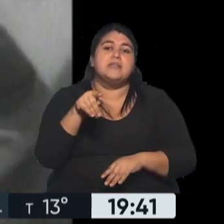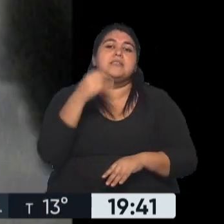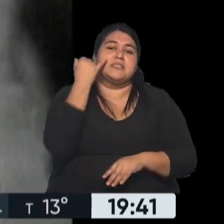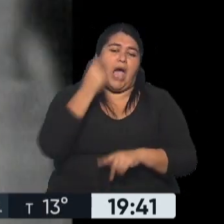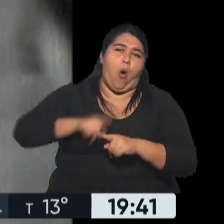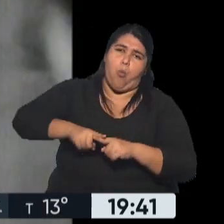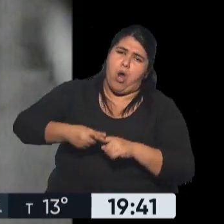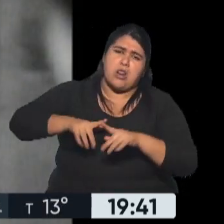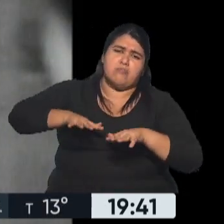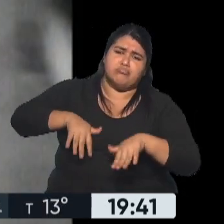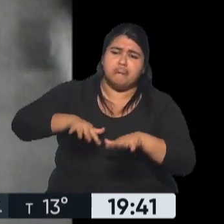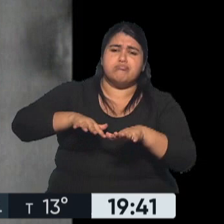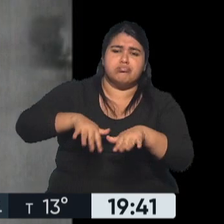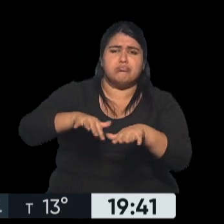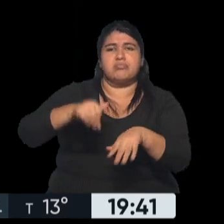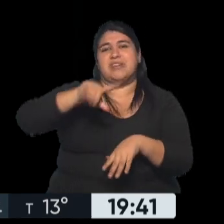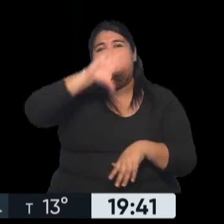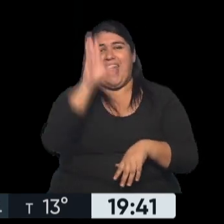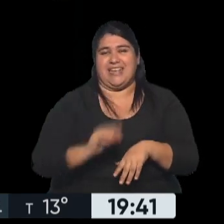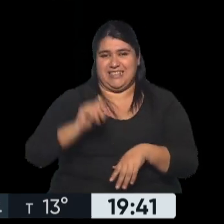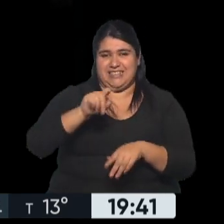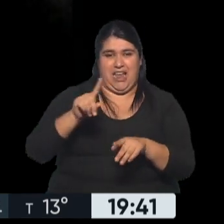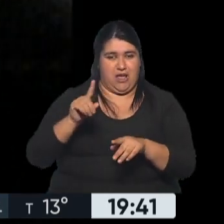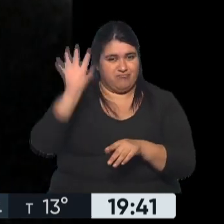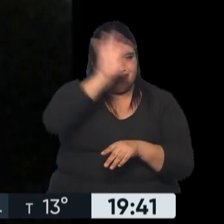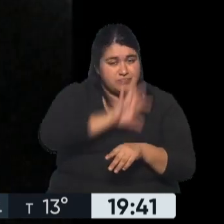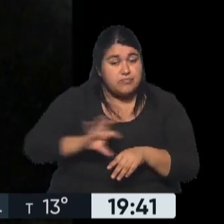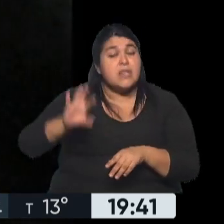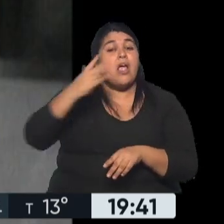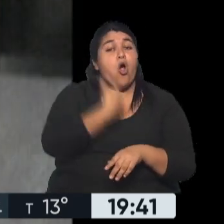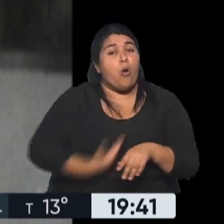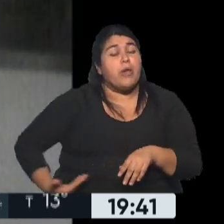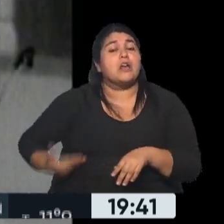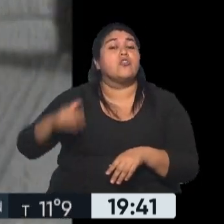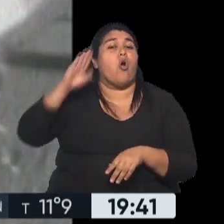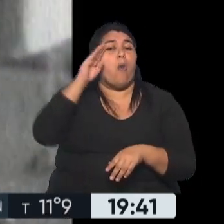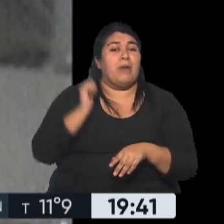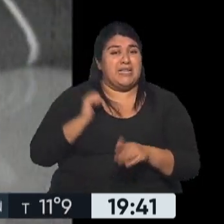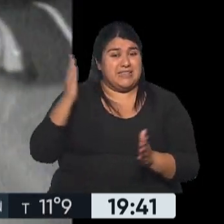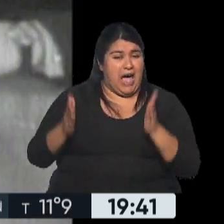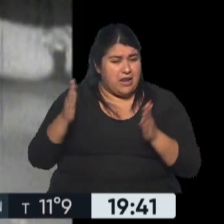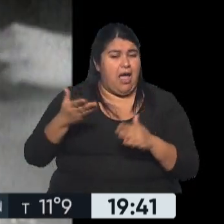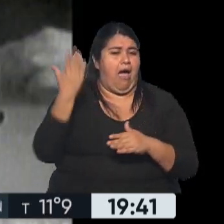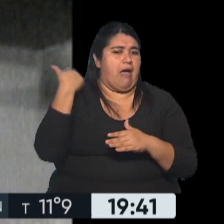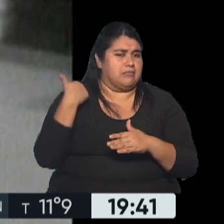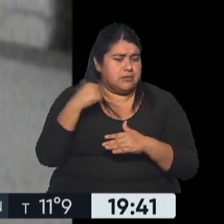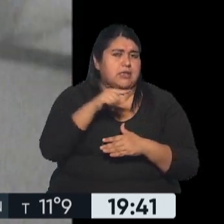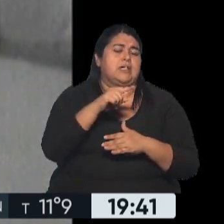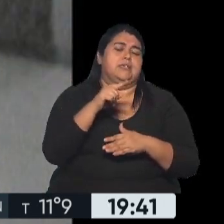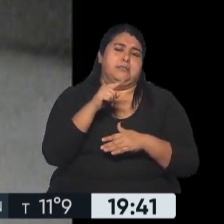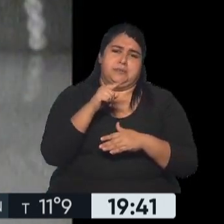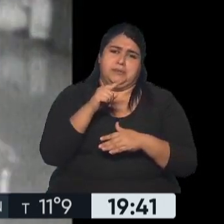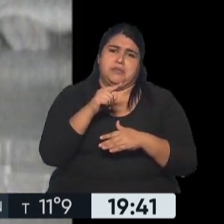huelgas y marchas en todo el país. Ocurre que el gobierno militar, además de restringir las libertades públicas, llevaba tiempo